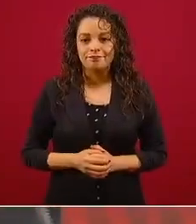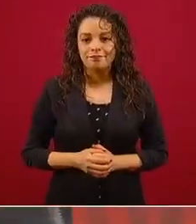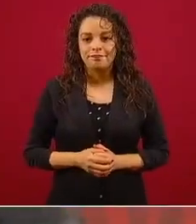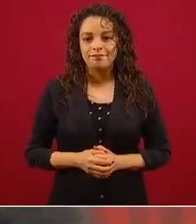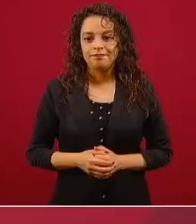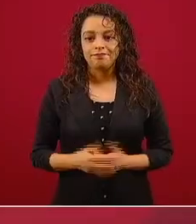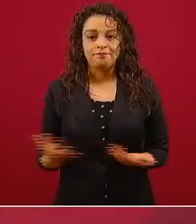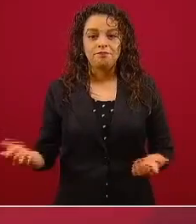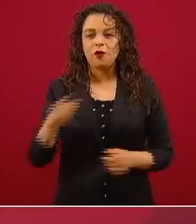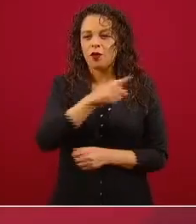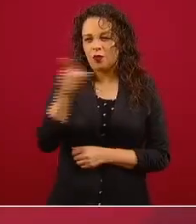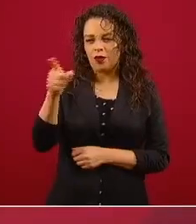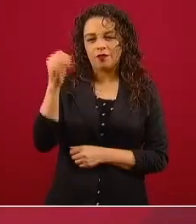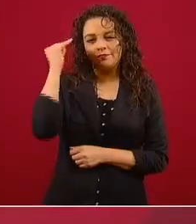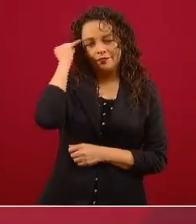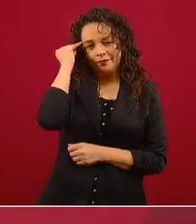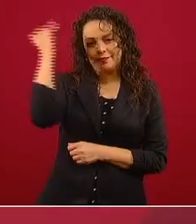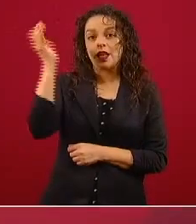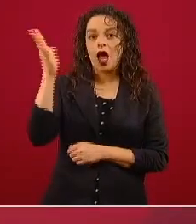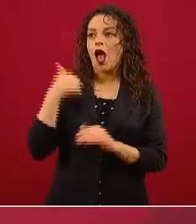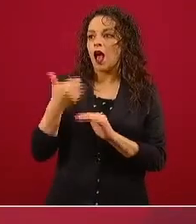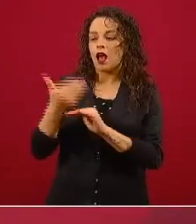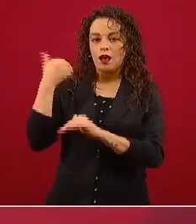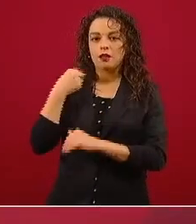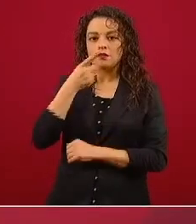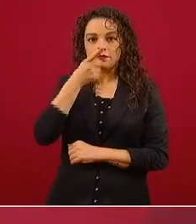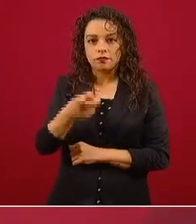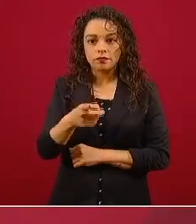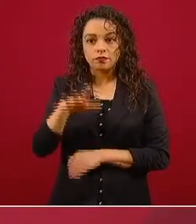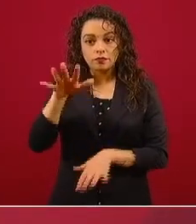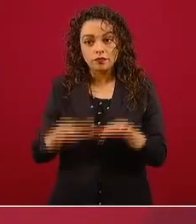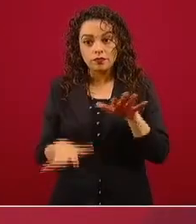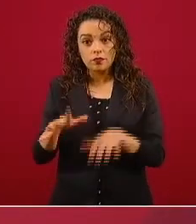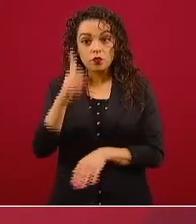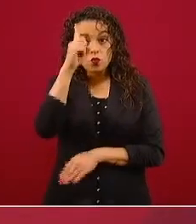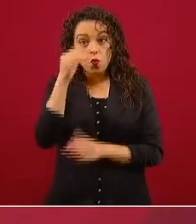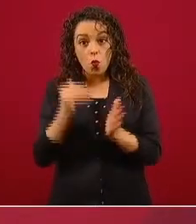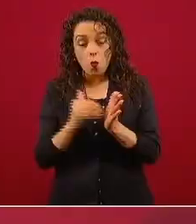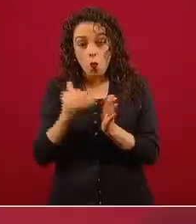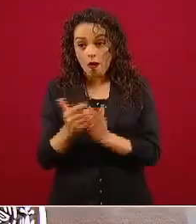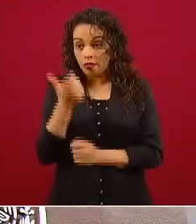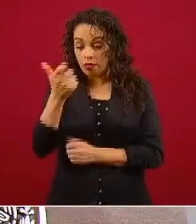lo he dicho en otras ocasiones, recibían hasta un millón de pesos mensuales